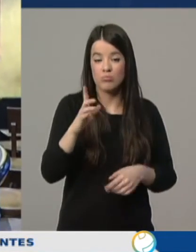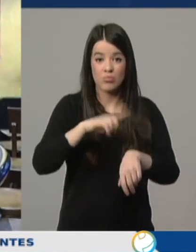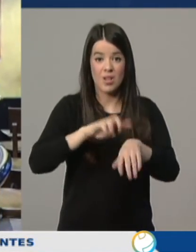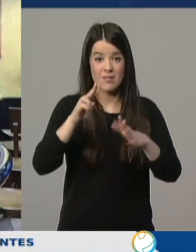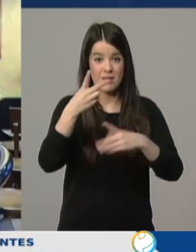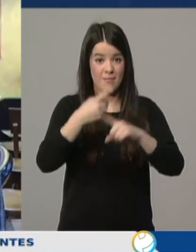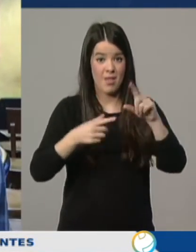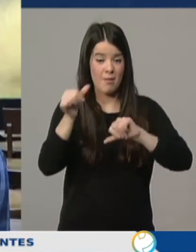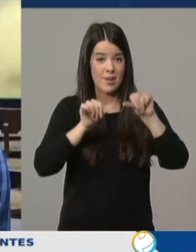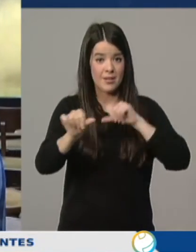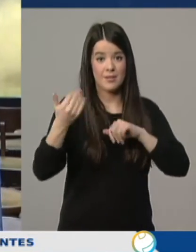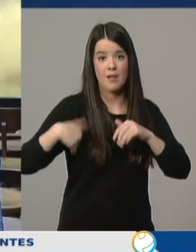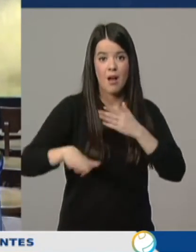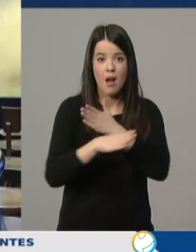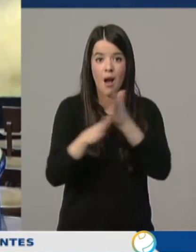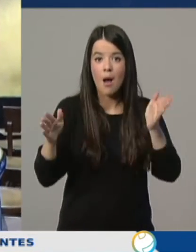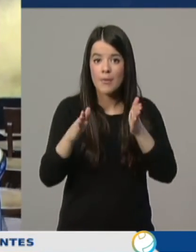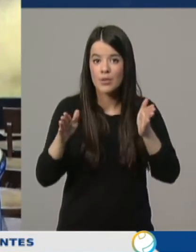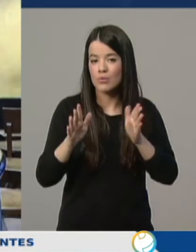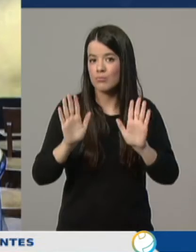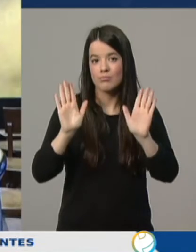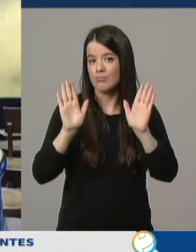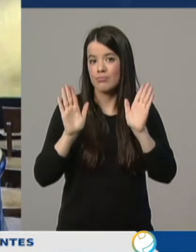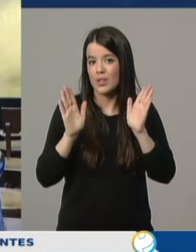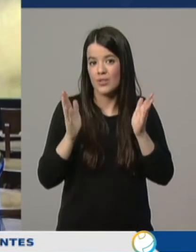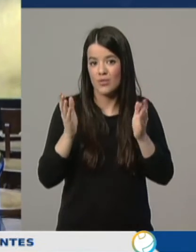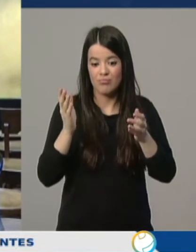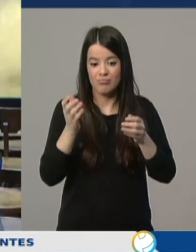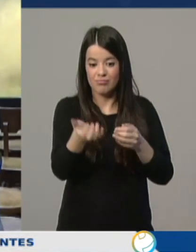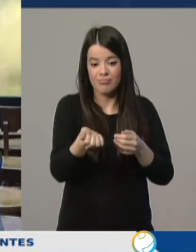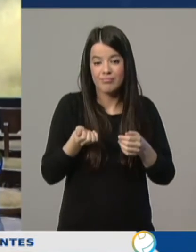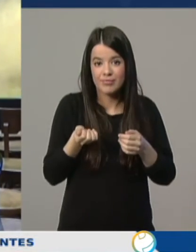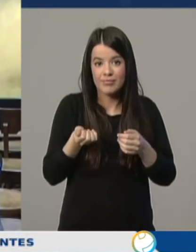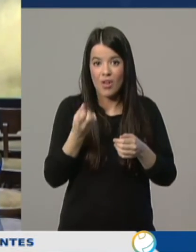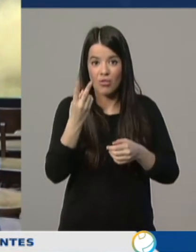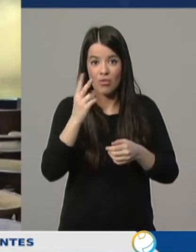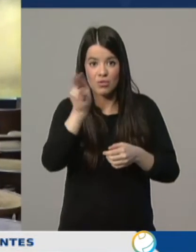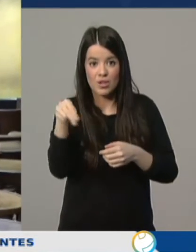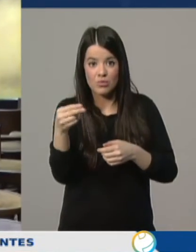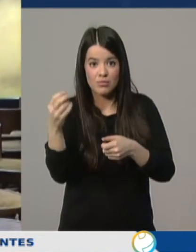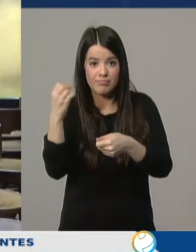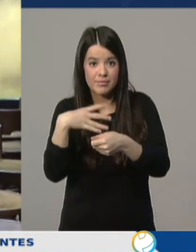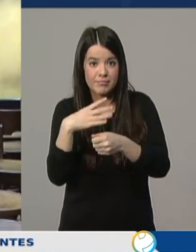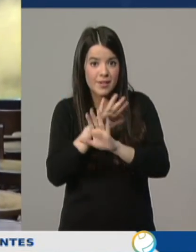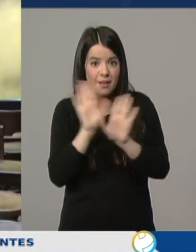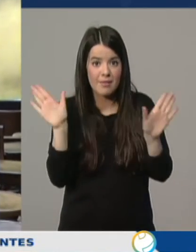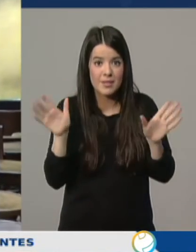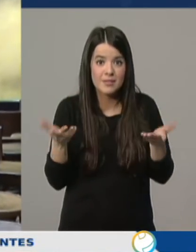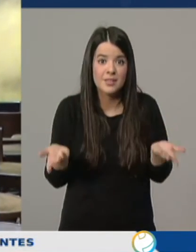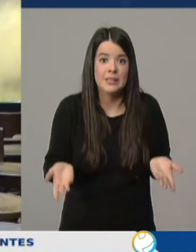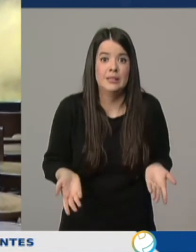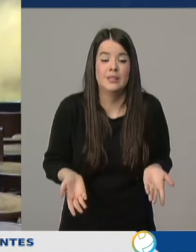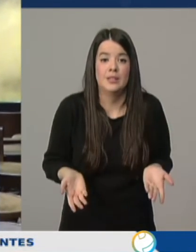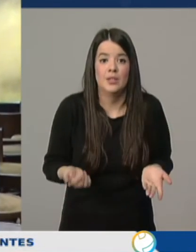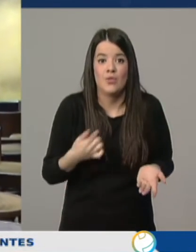y media abierto y de caja prácticamente dos euros se ha hecho durante todo el día. Bueno, se ha prácticamente